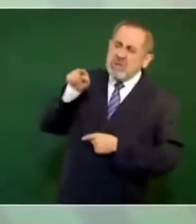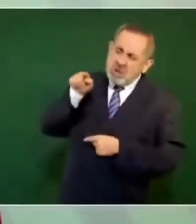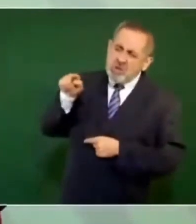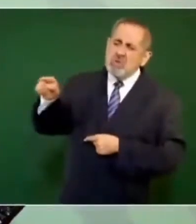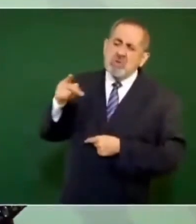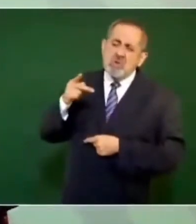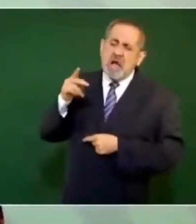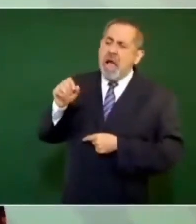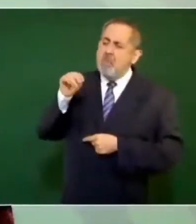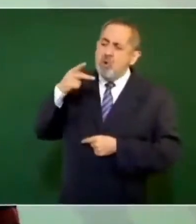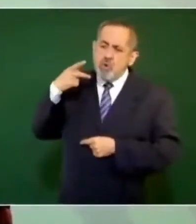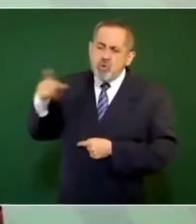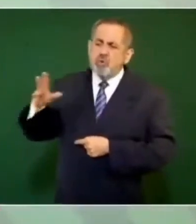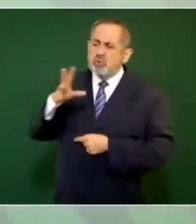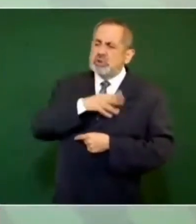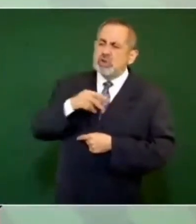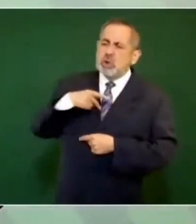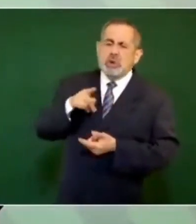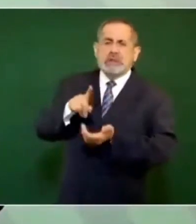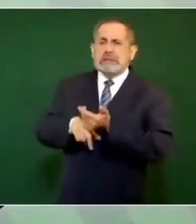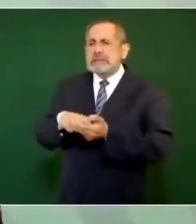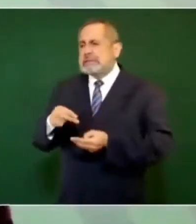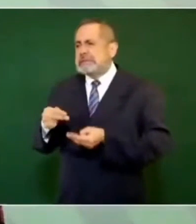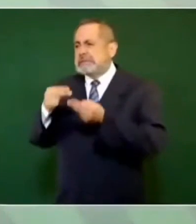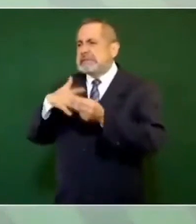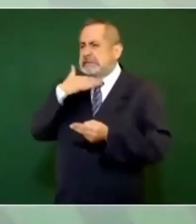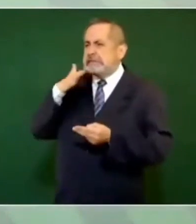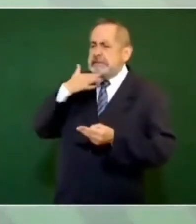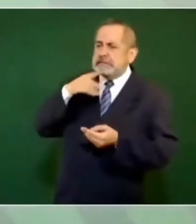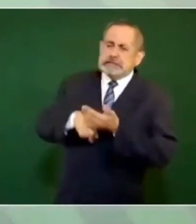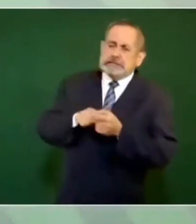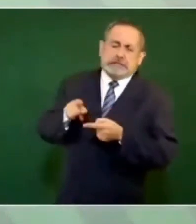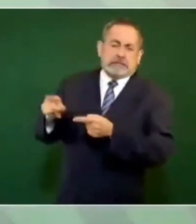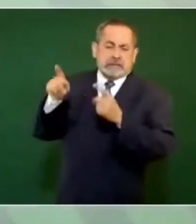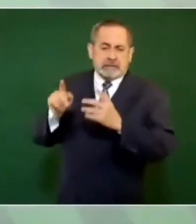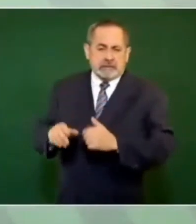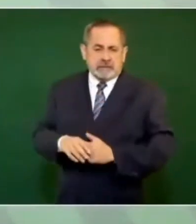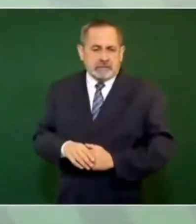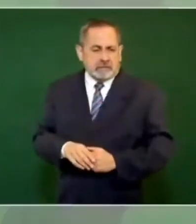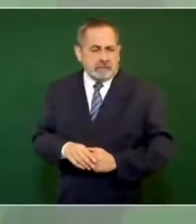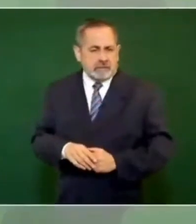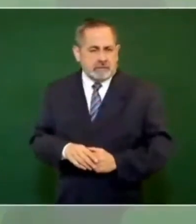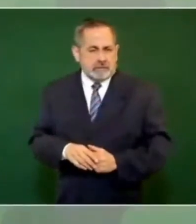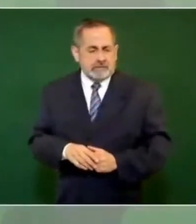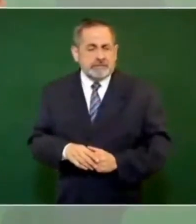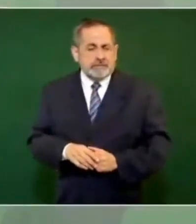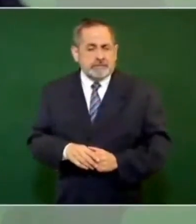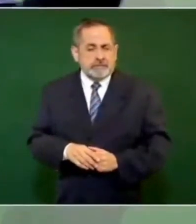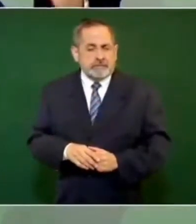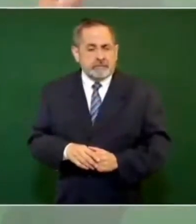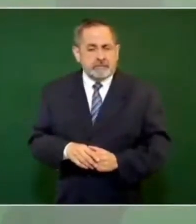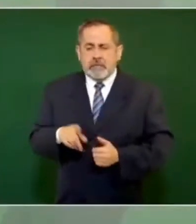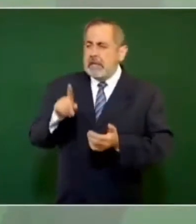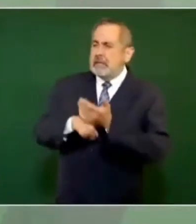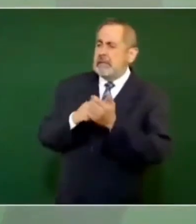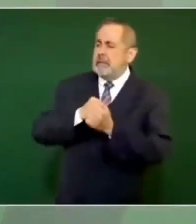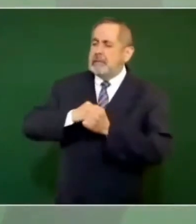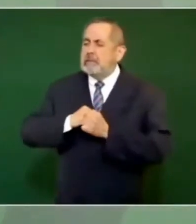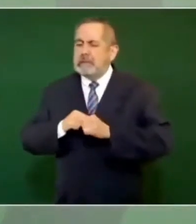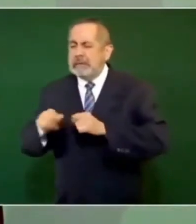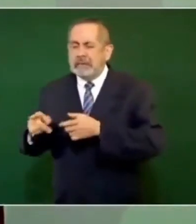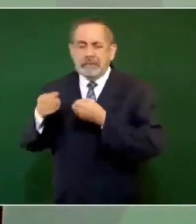negocios y tráfico de influencia,